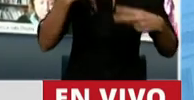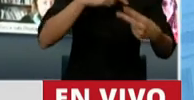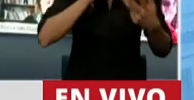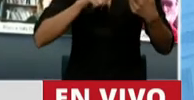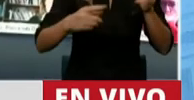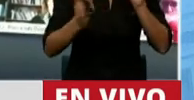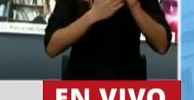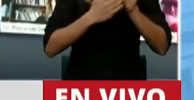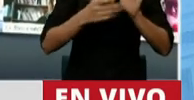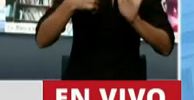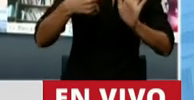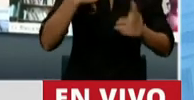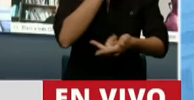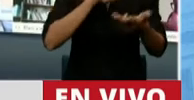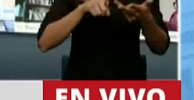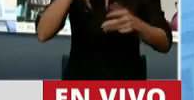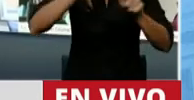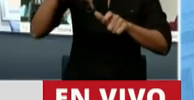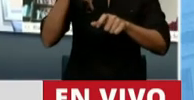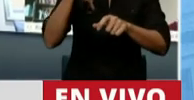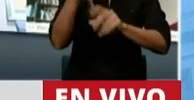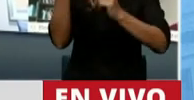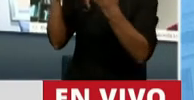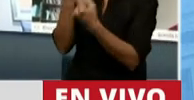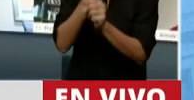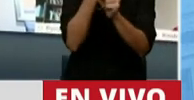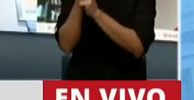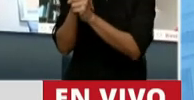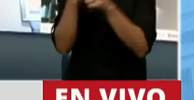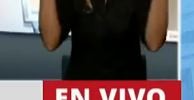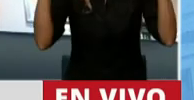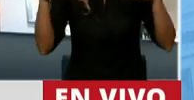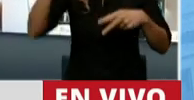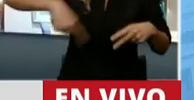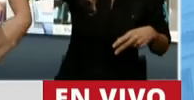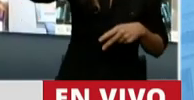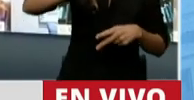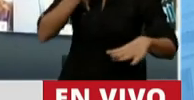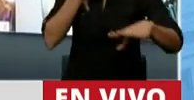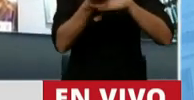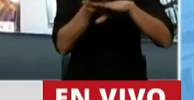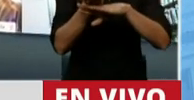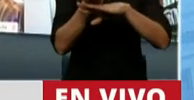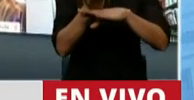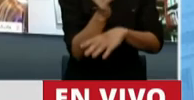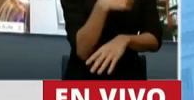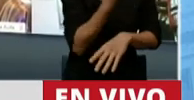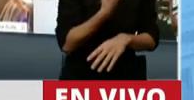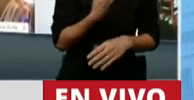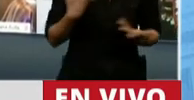monotributistas, los independientes, le están pidiendo las herramientas que nosotros las hemos